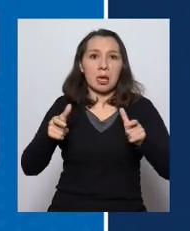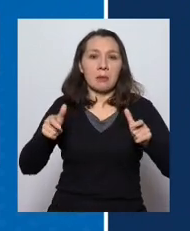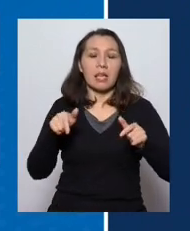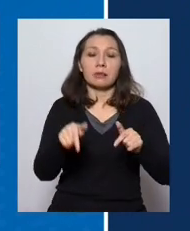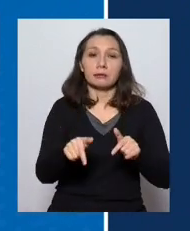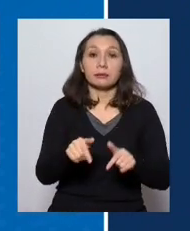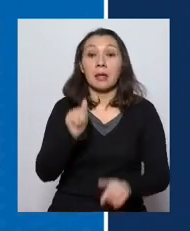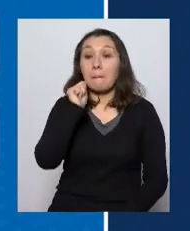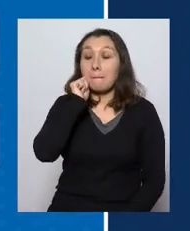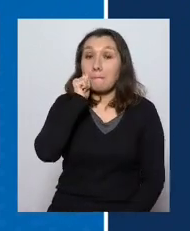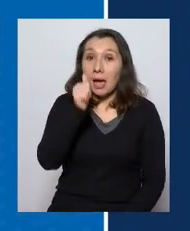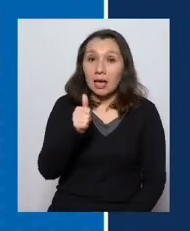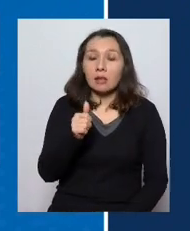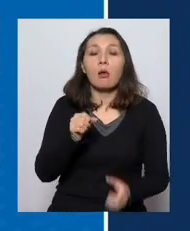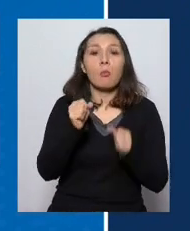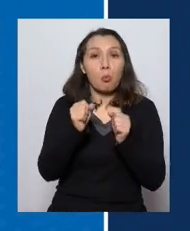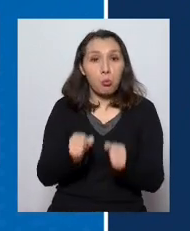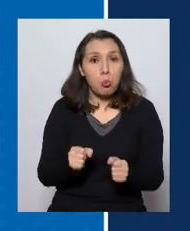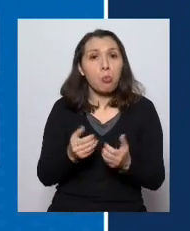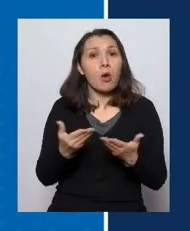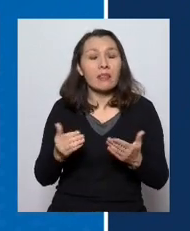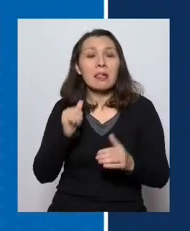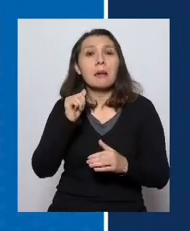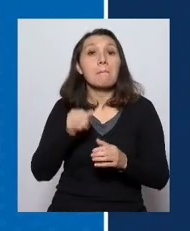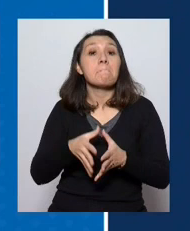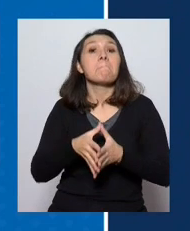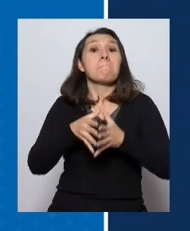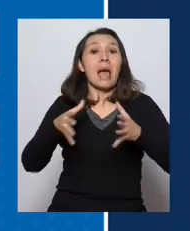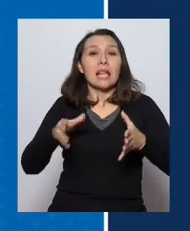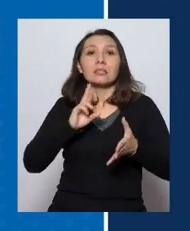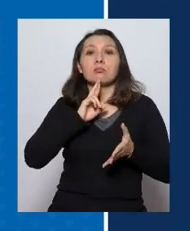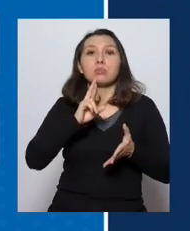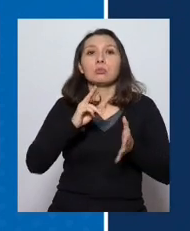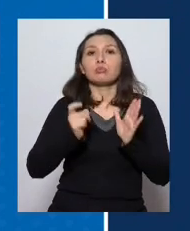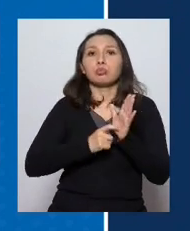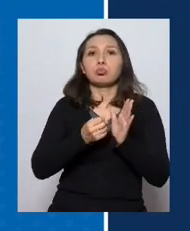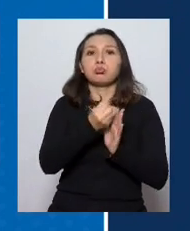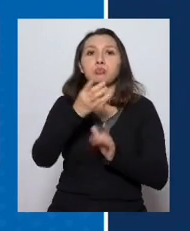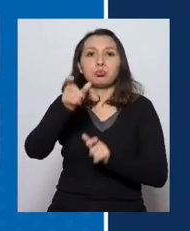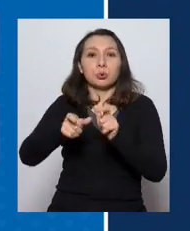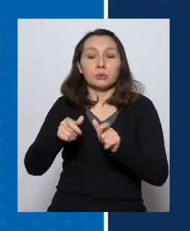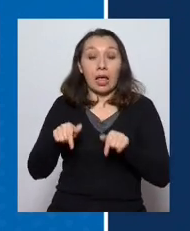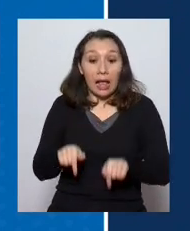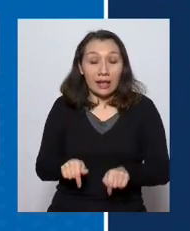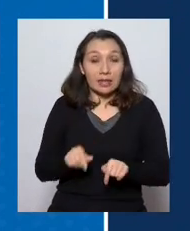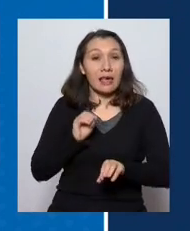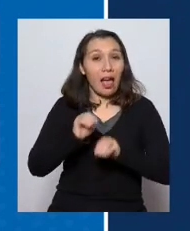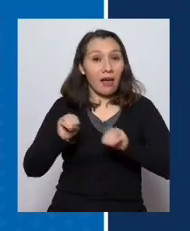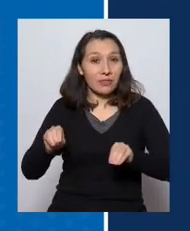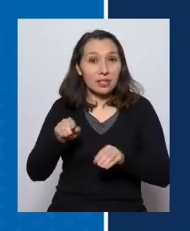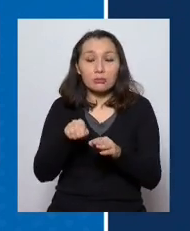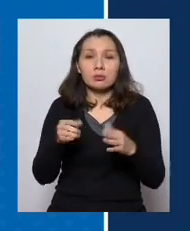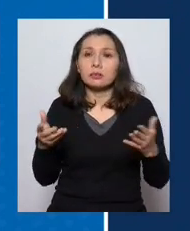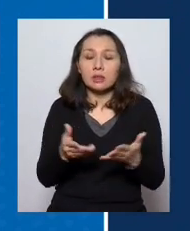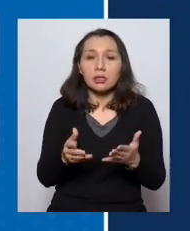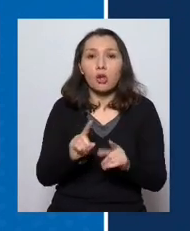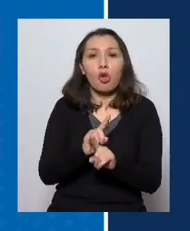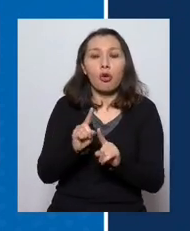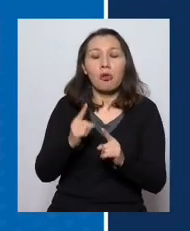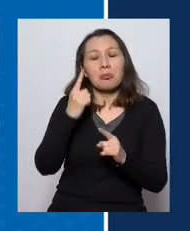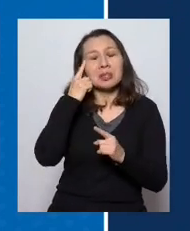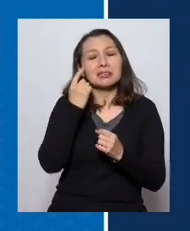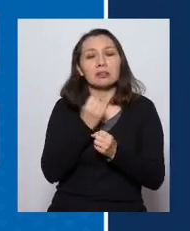el día de mañana es muy probable que tengamos un mayor número de casos. Acá el llamado es a no